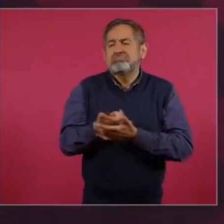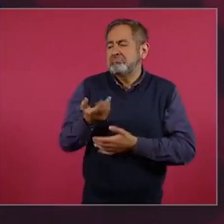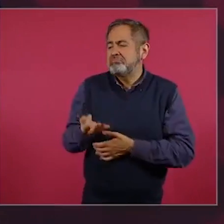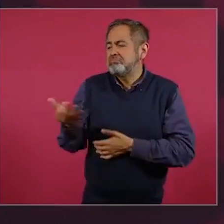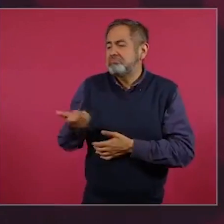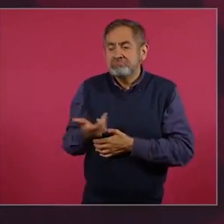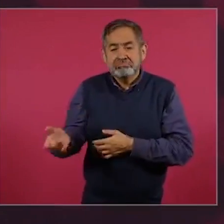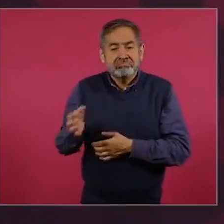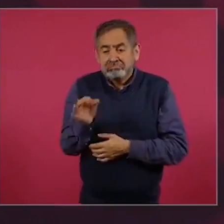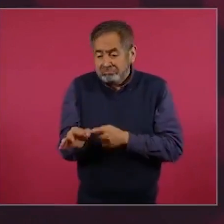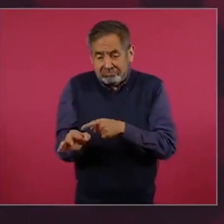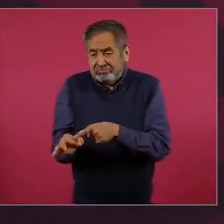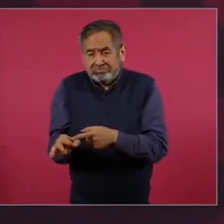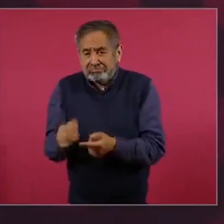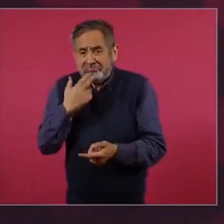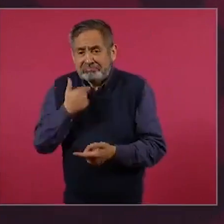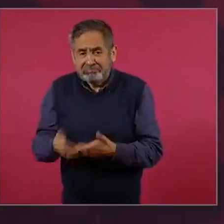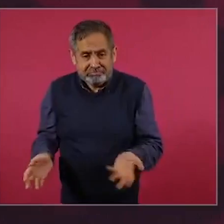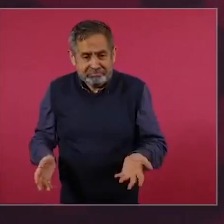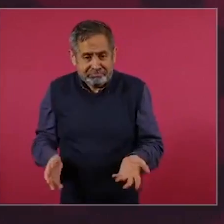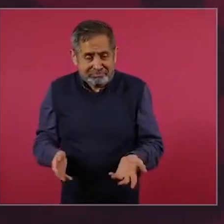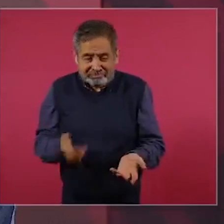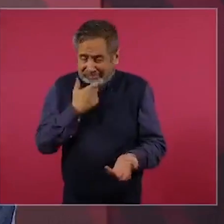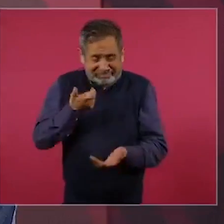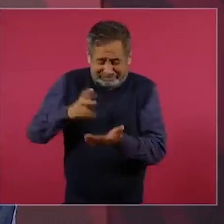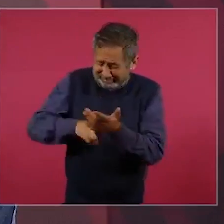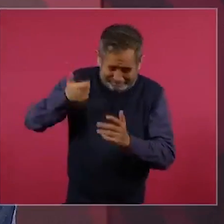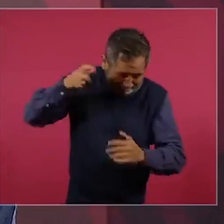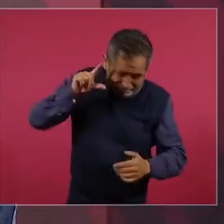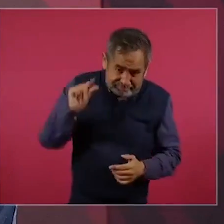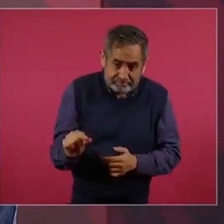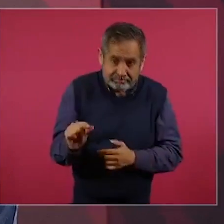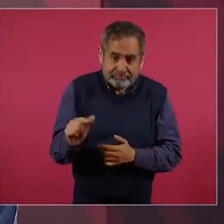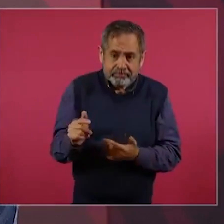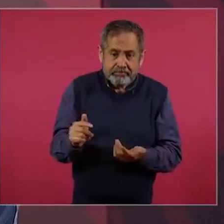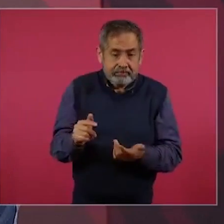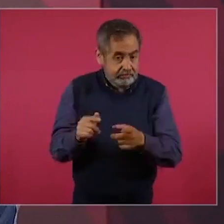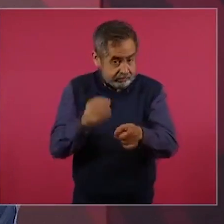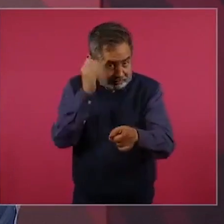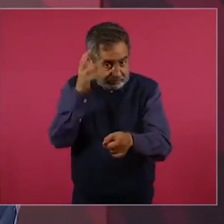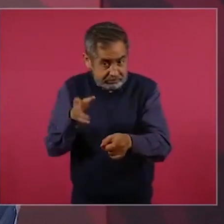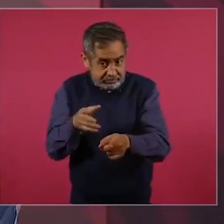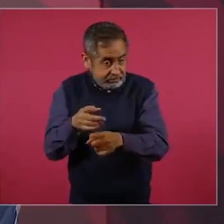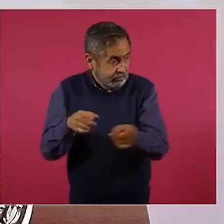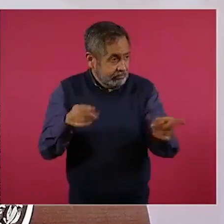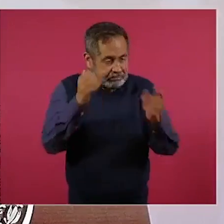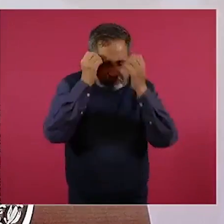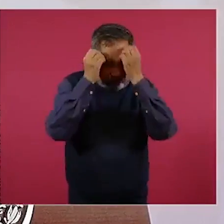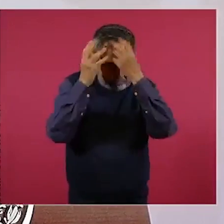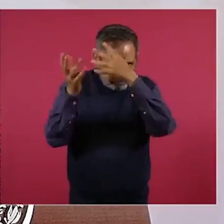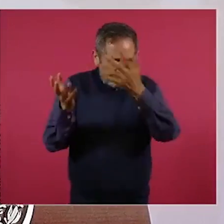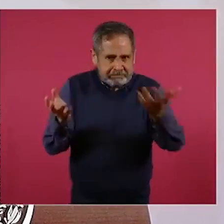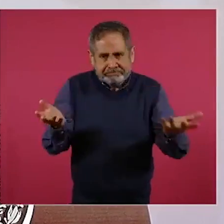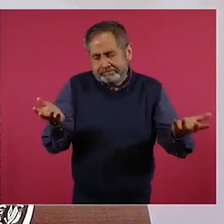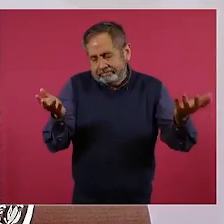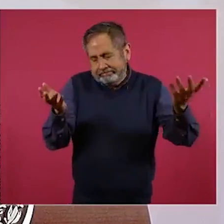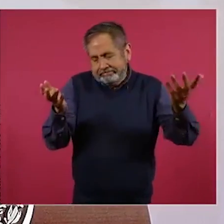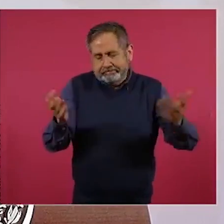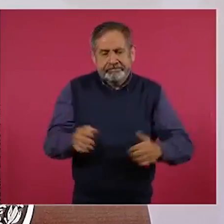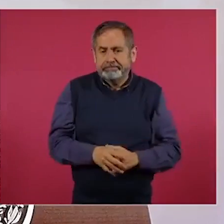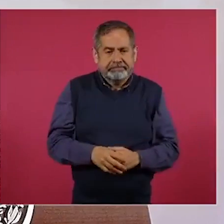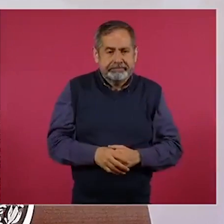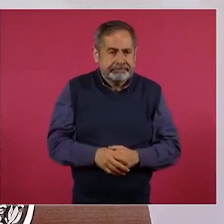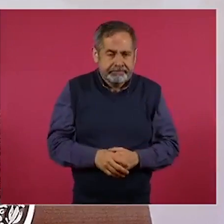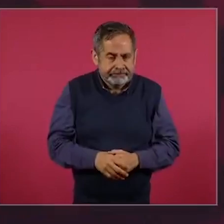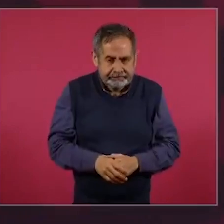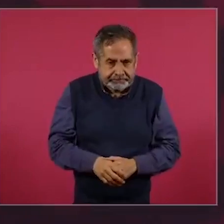Ya se olvidó todo eso, lo